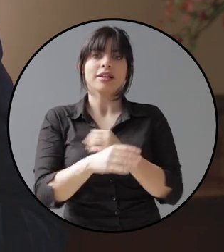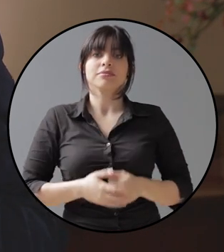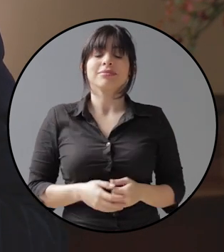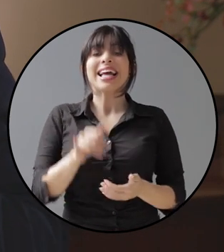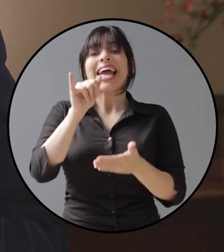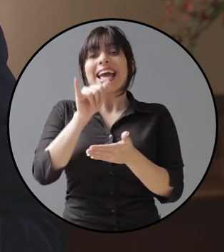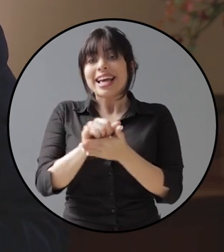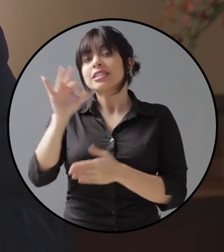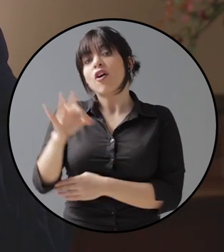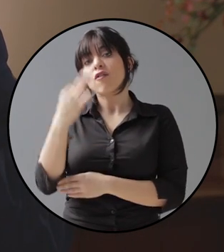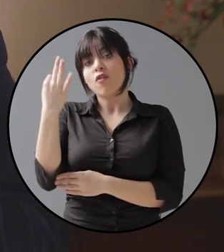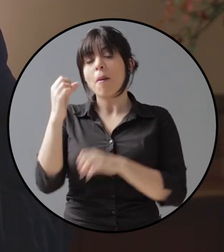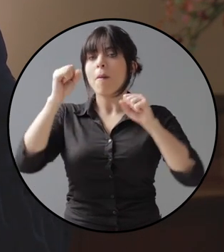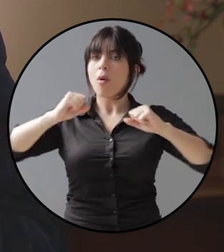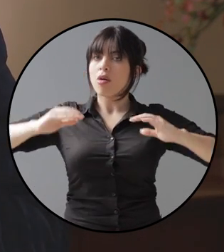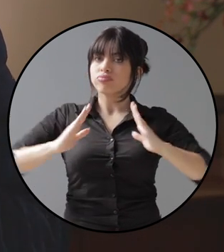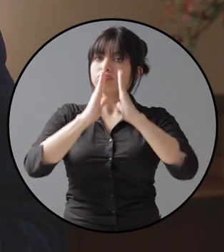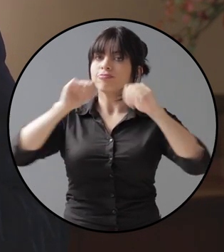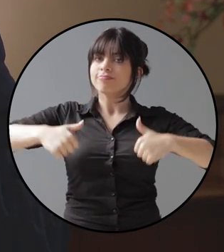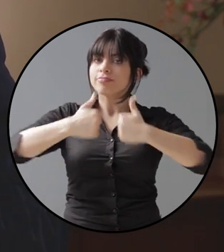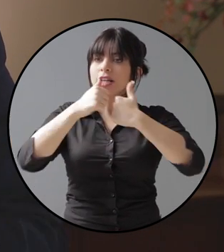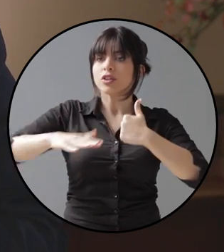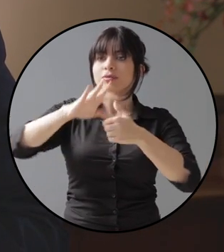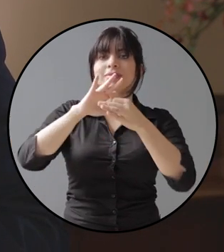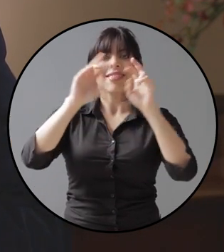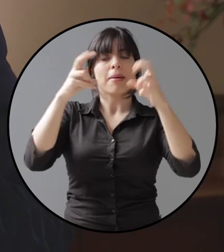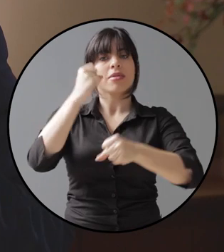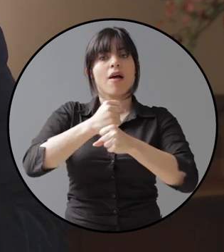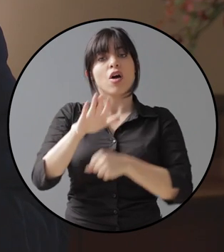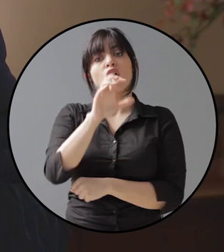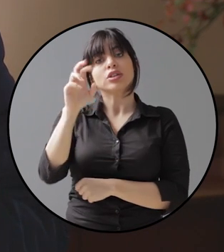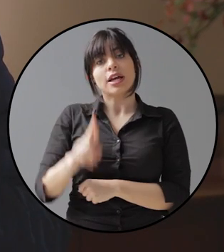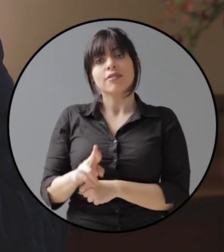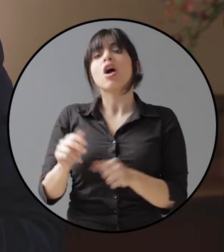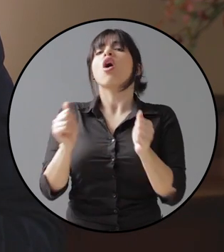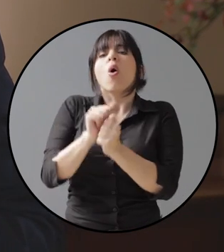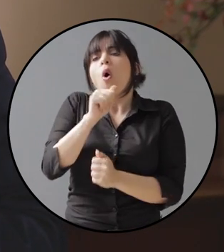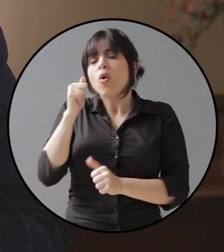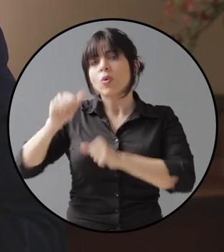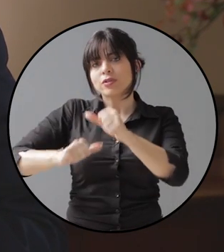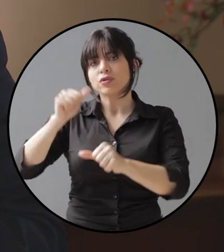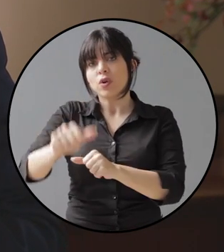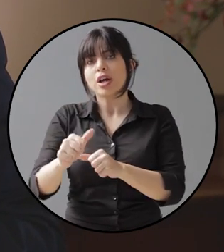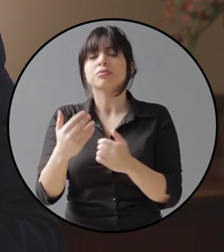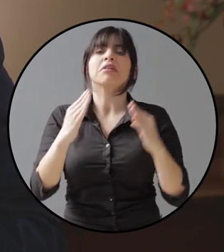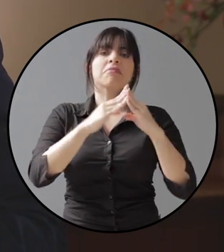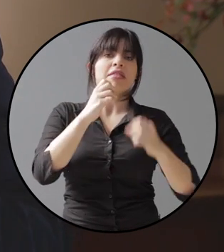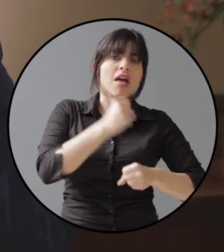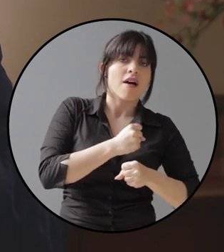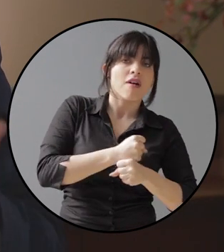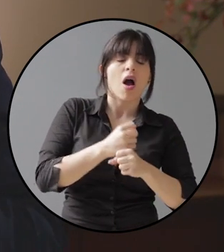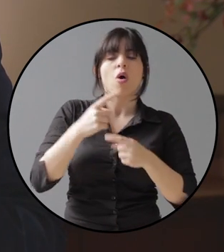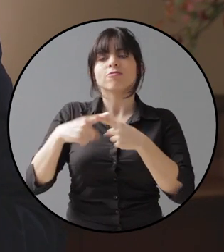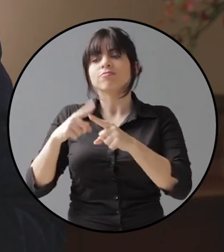Esta es la forma de enfrentar los retos laborales en Costa Rica, junto con otros esfuerzos como teletrabajo